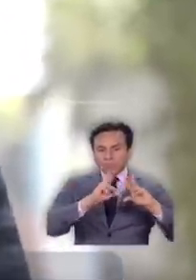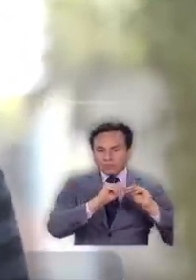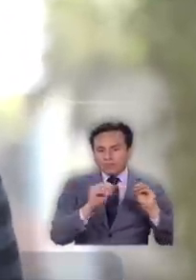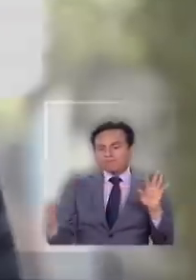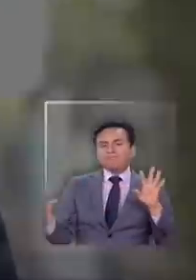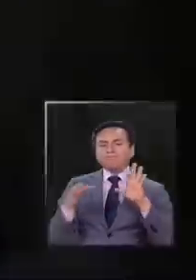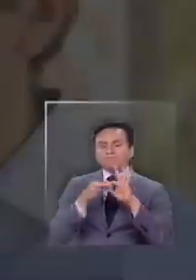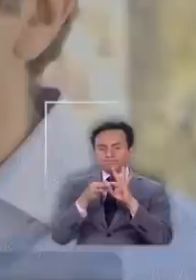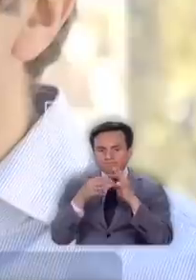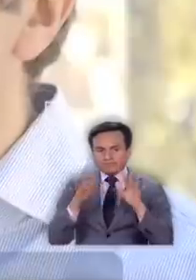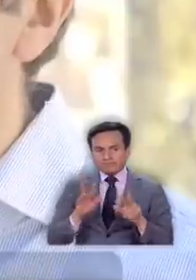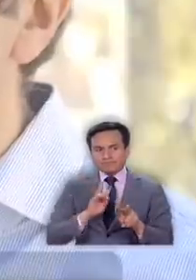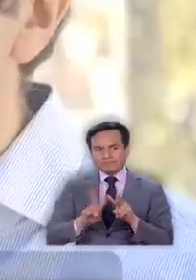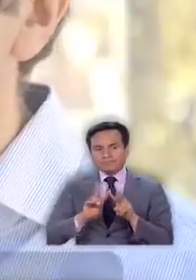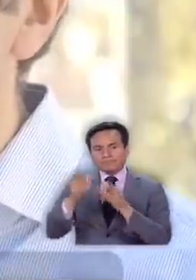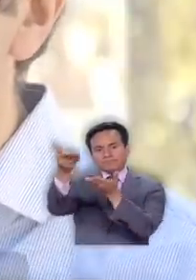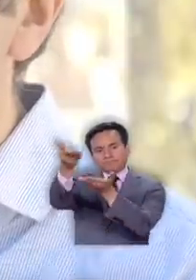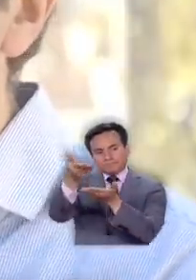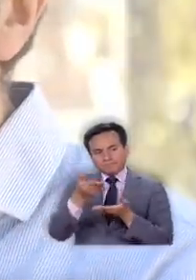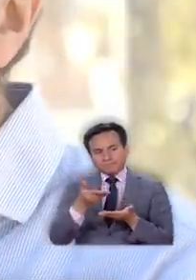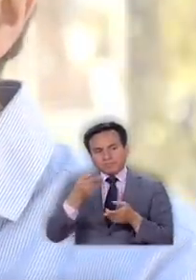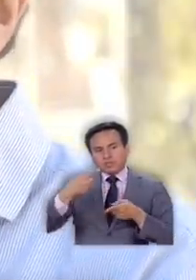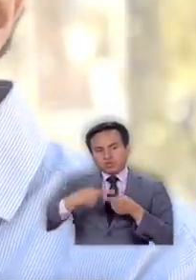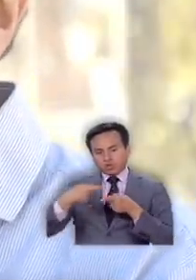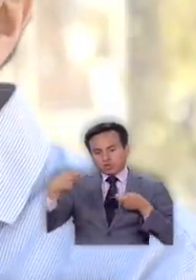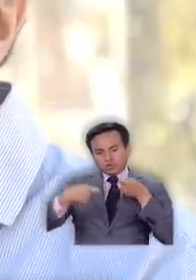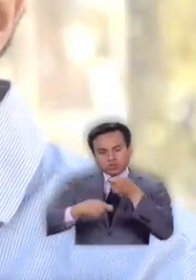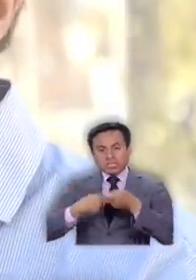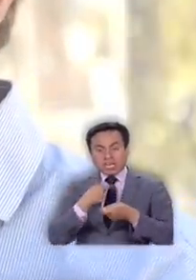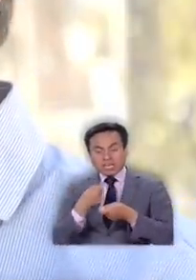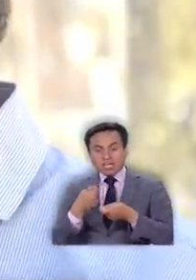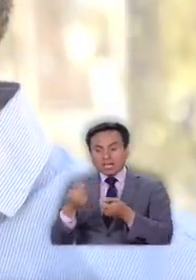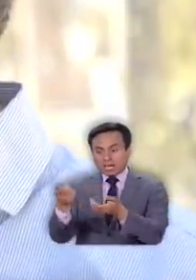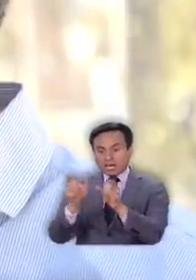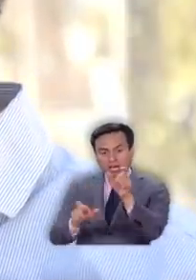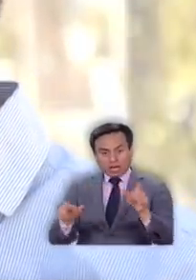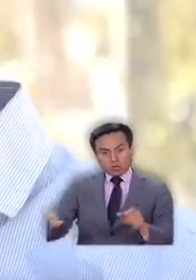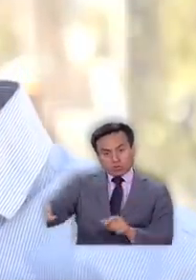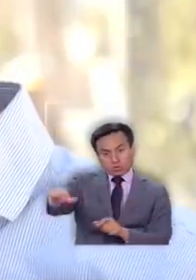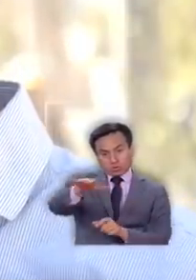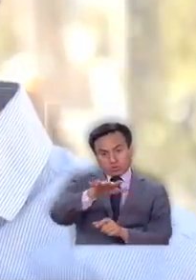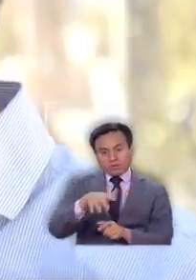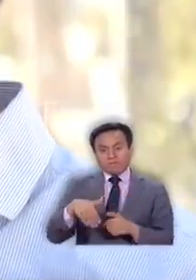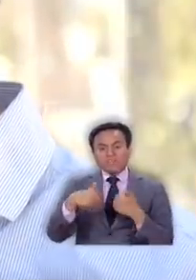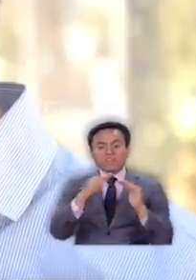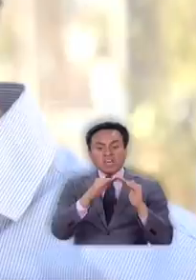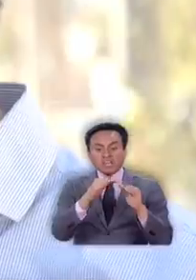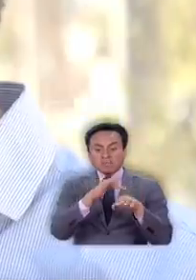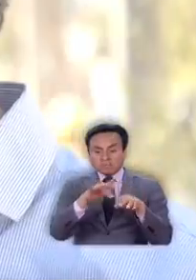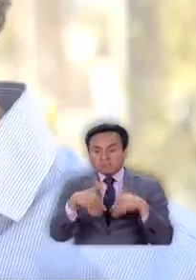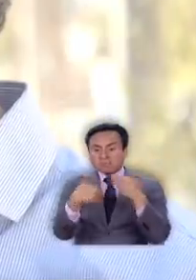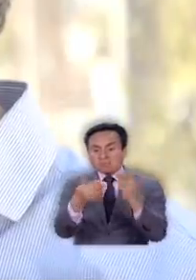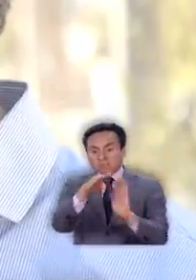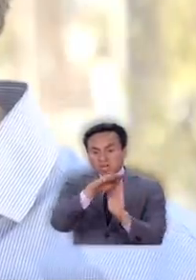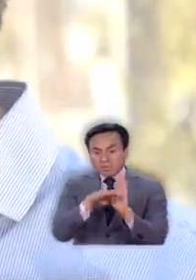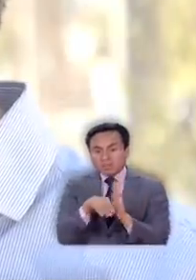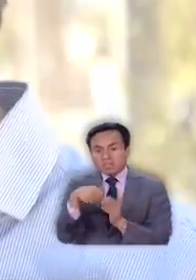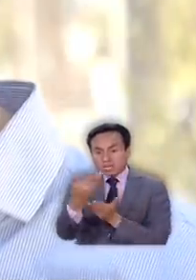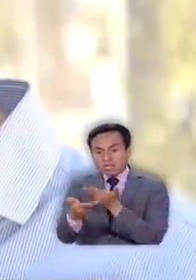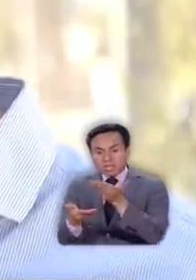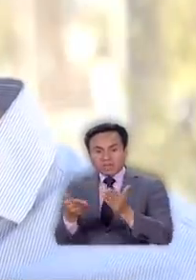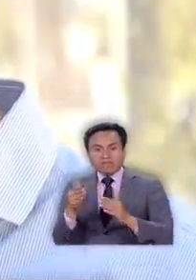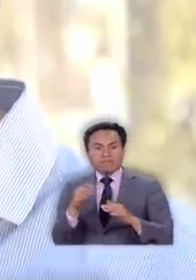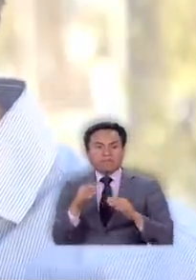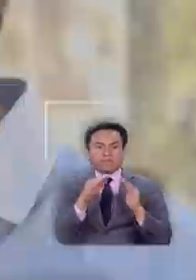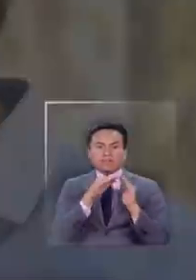realizado una invitación a nuestros socios quienes quieran poner a disposición viviendas para este programa y hemos tenido una respuesta inmediata